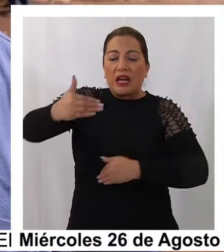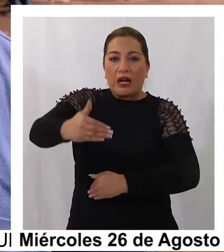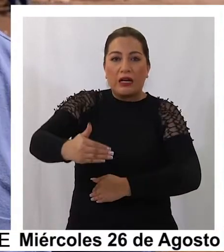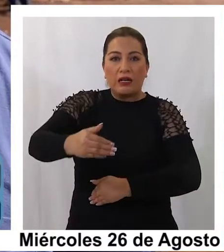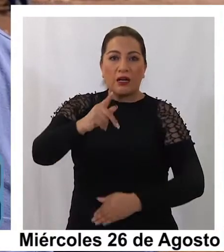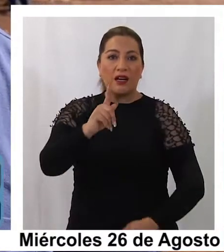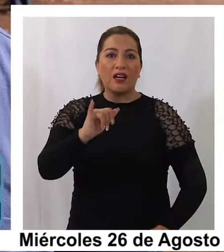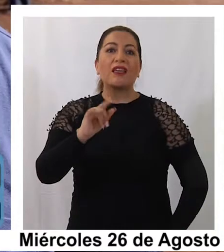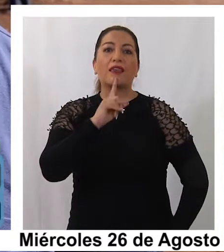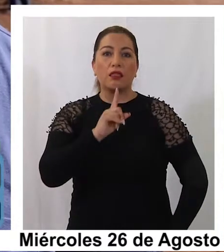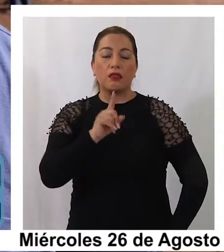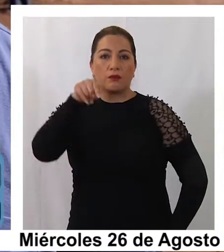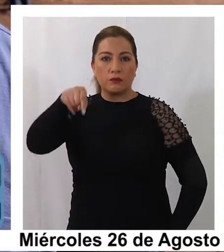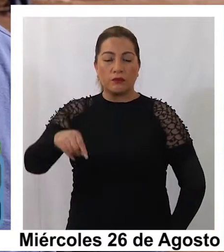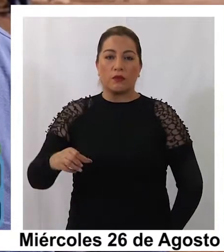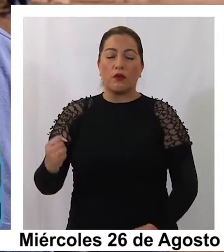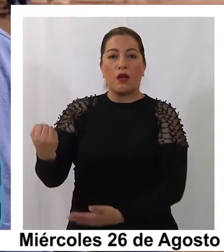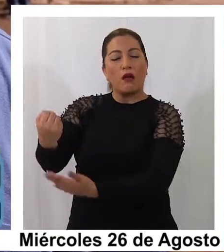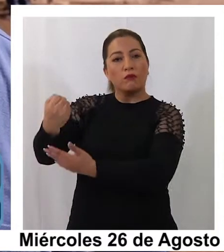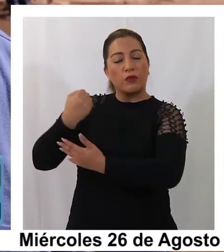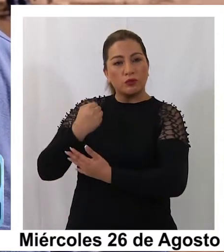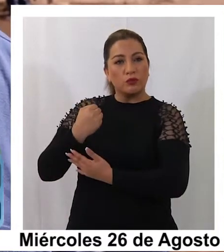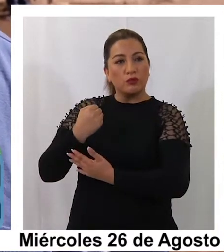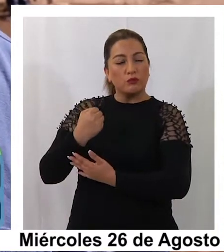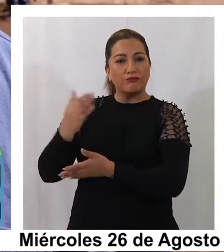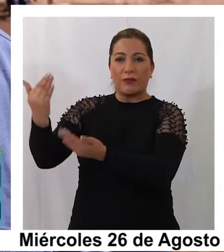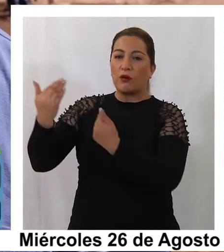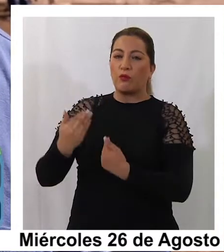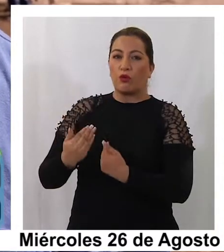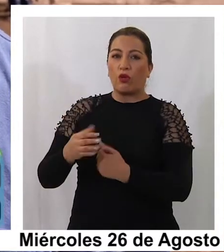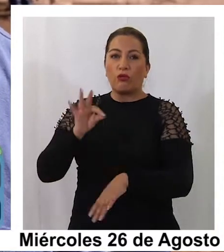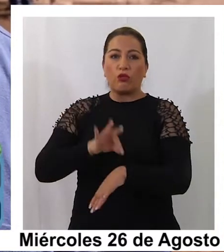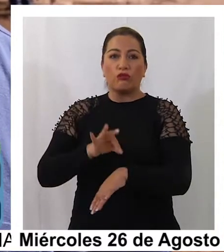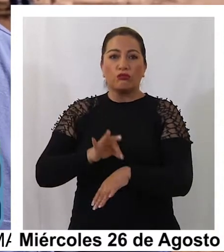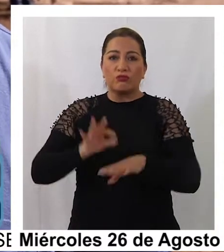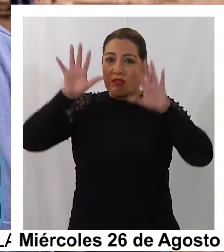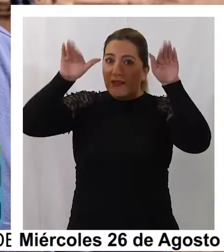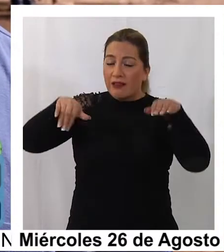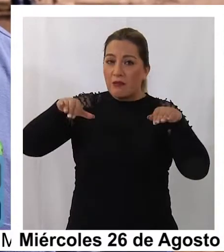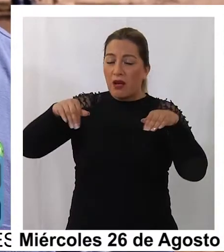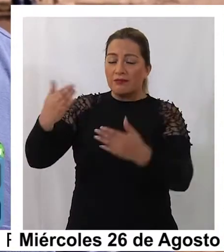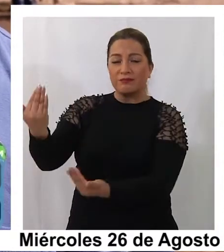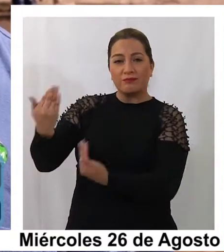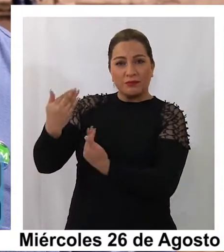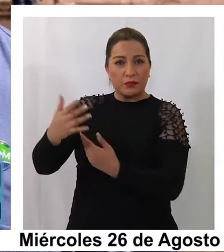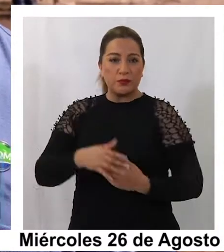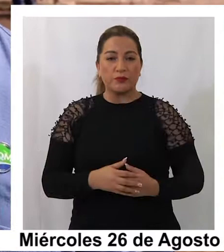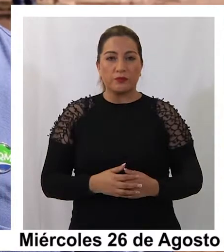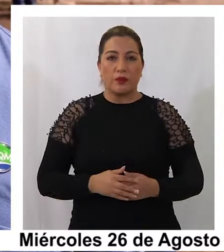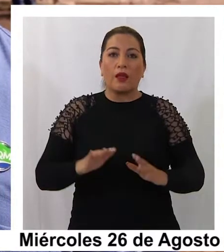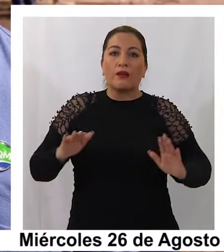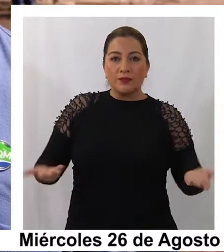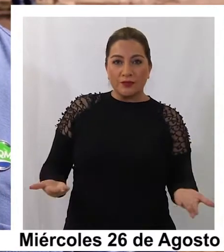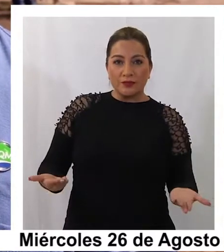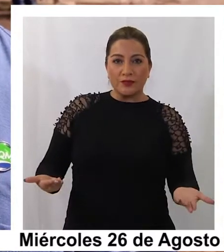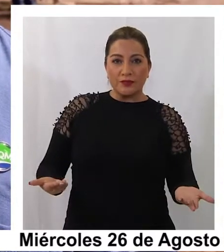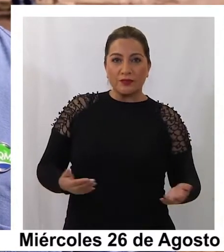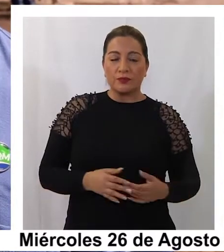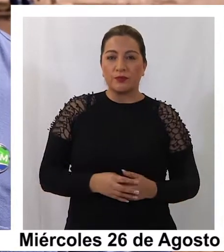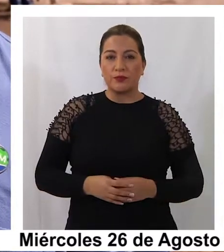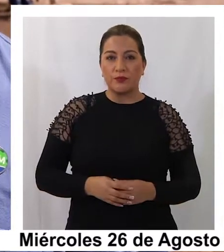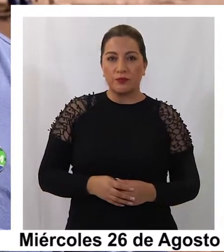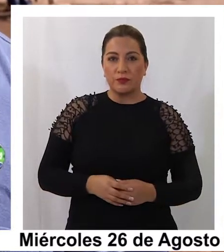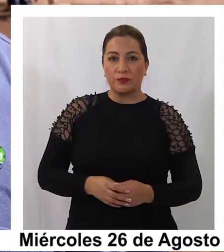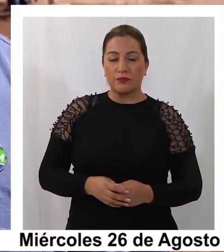con apoyo del veterinario que trabaja con nosotros y en esta instancia también